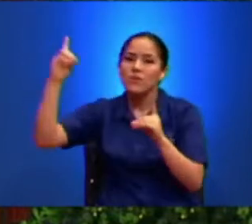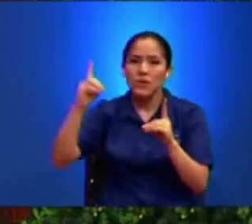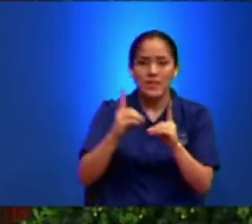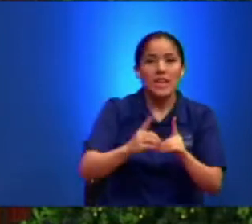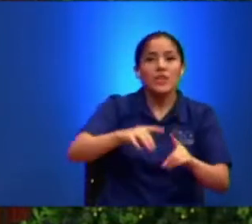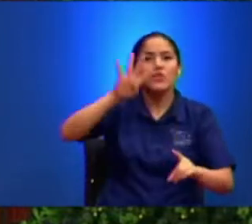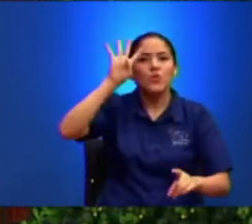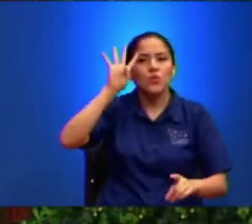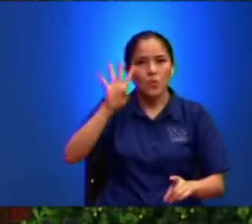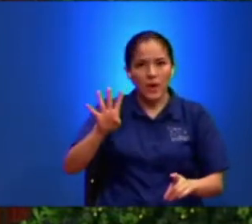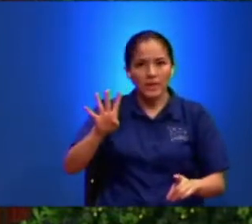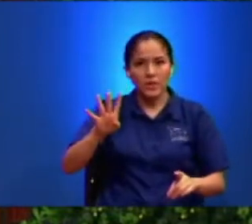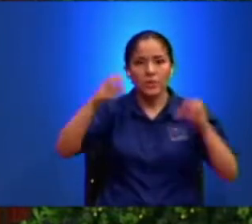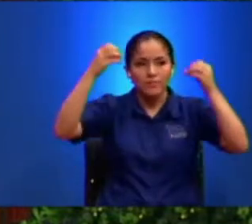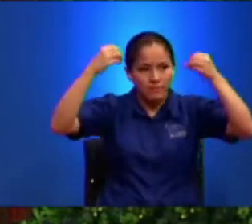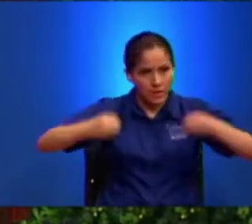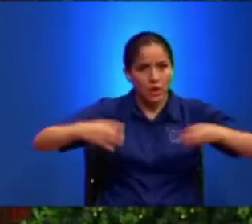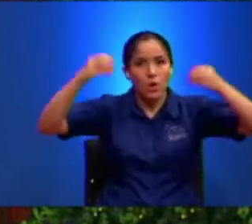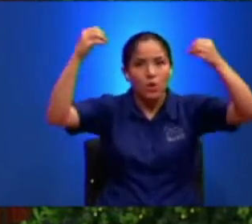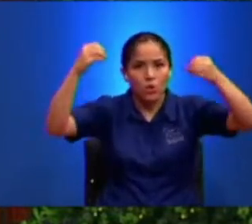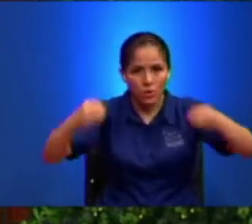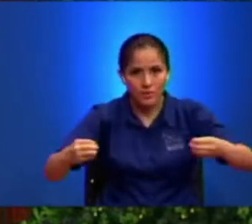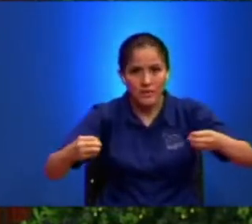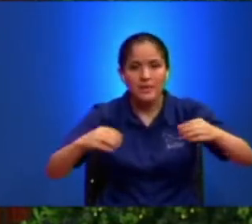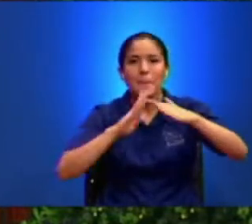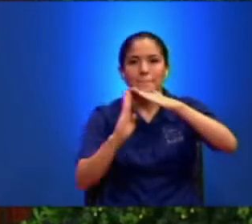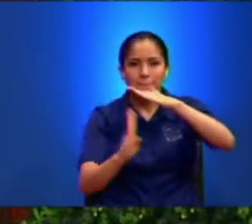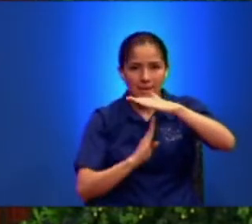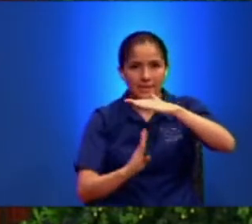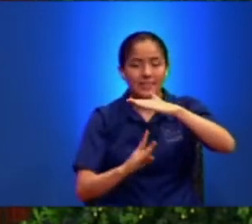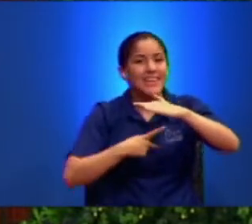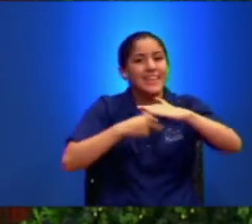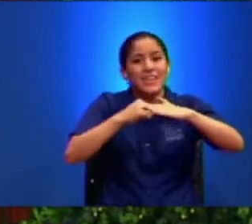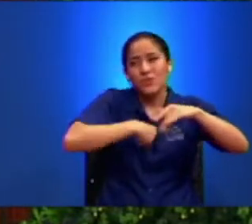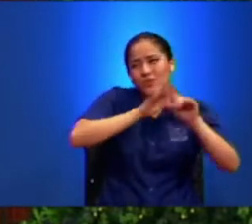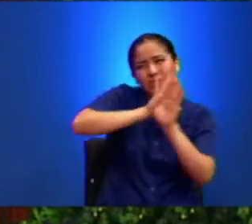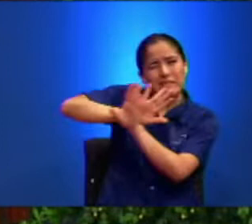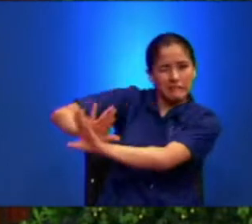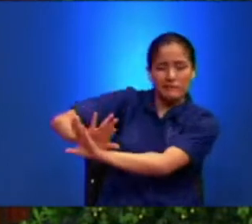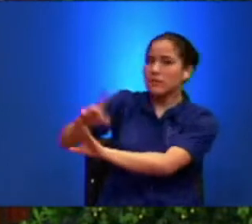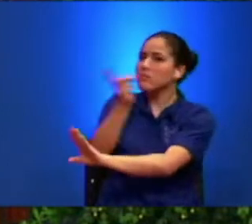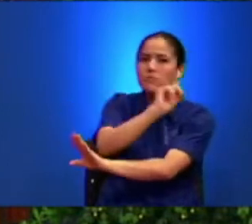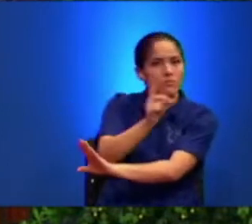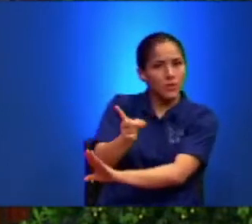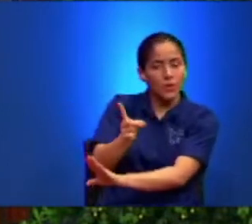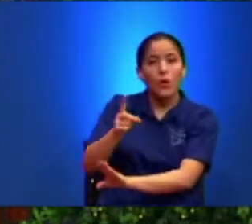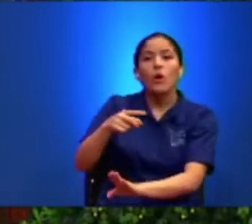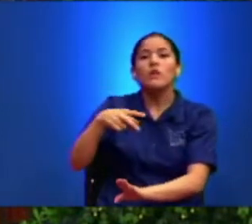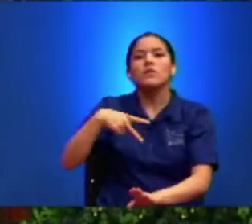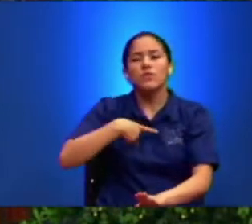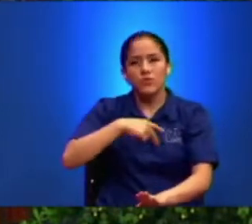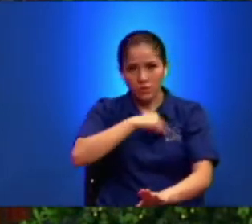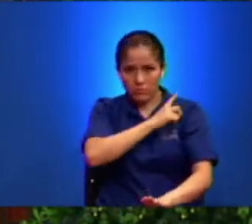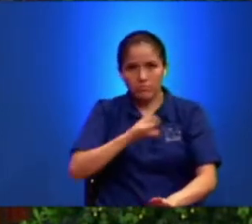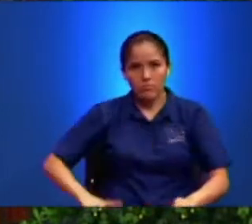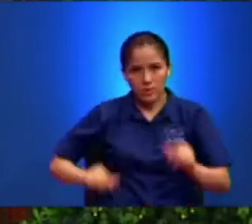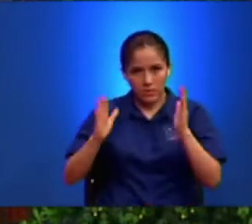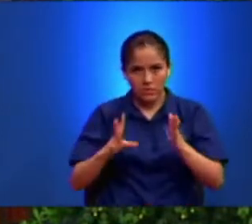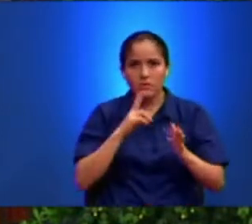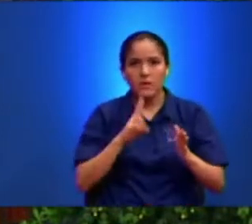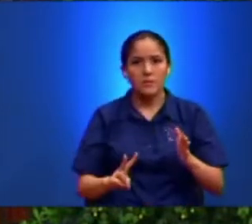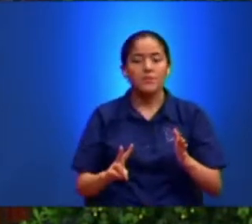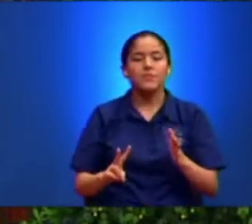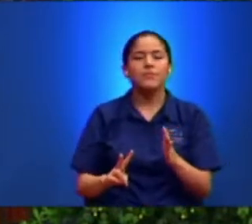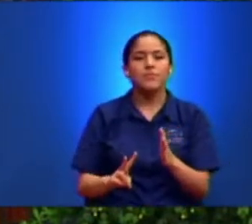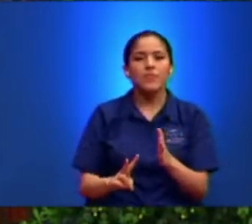Que no las podemos evadir Si verdaderamente Somos cristianos Entonces Pero ahora Ya no Ya no es Ni